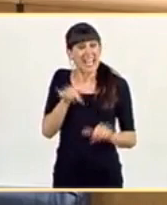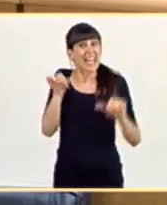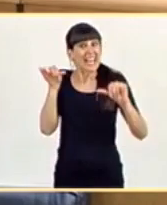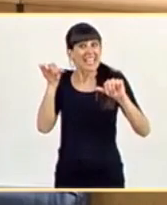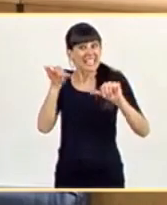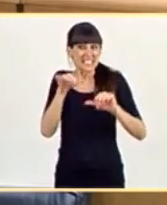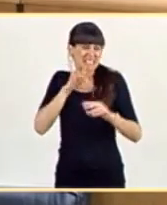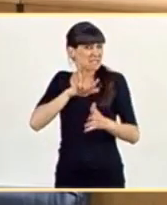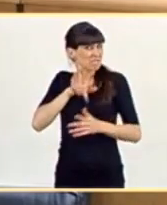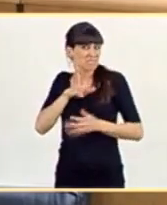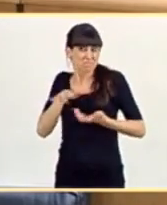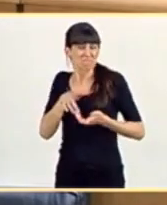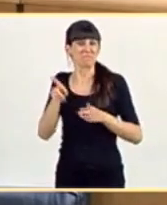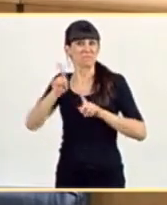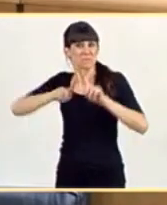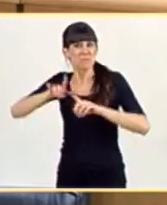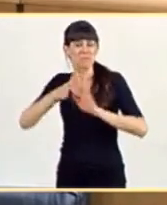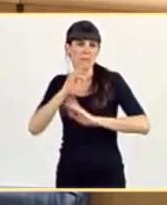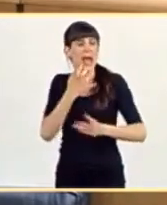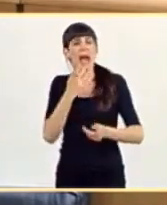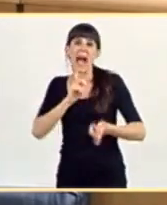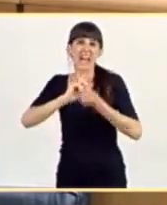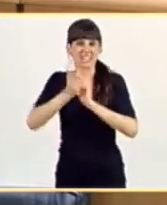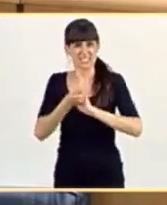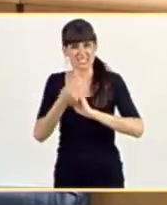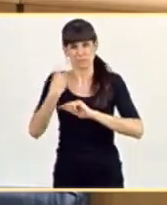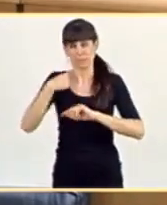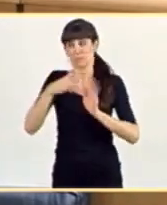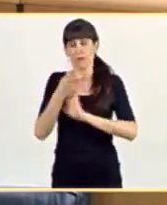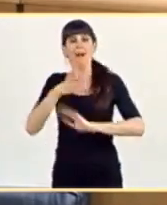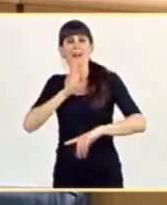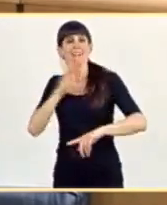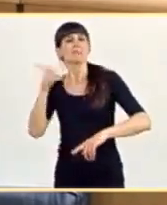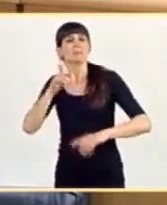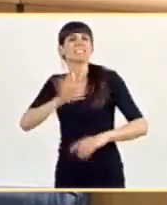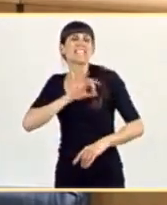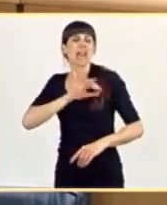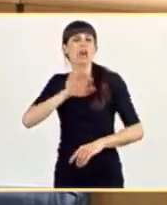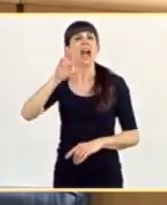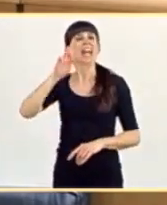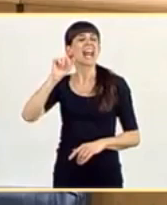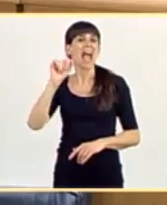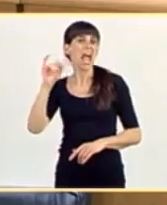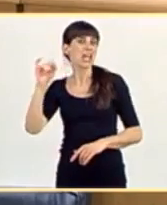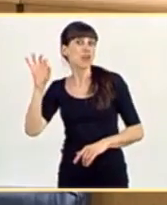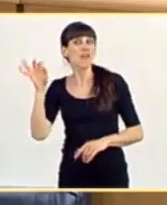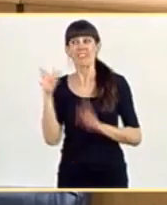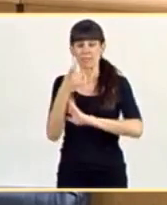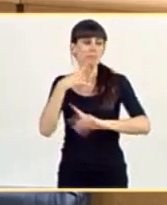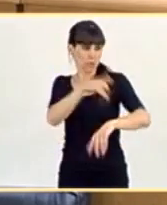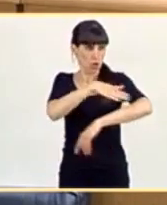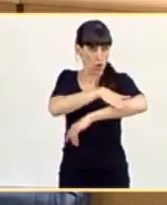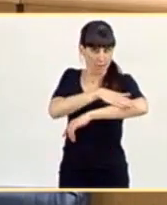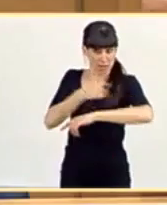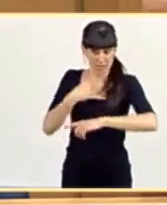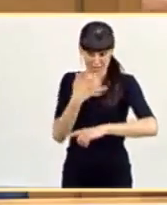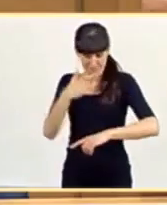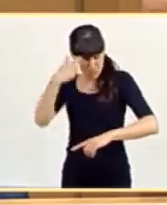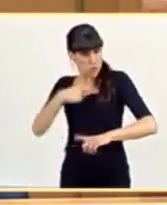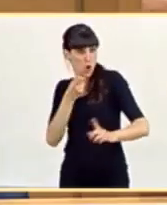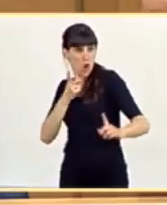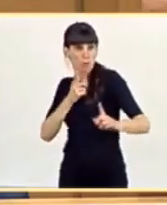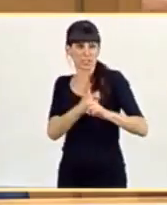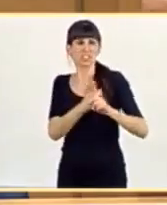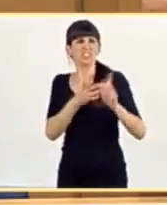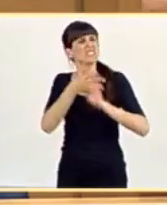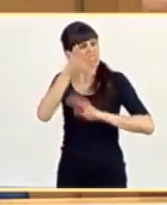crisis hubiésemos pasado al revés, como decía antes el senador Rayo, ustedes gobernando y nosotros en la oposición, se